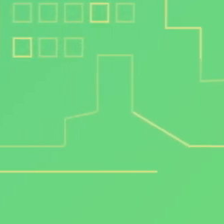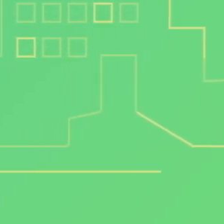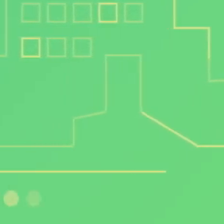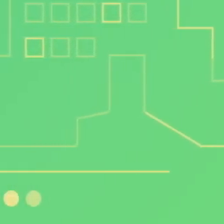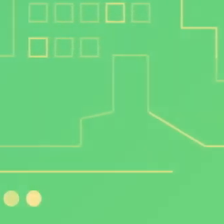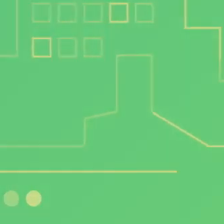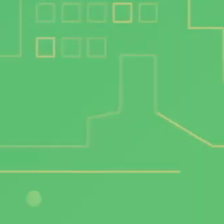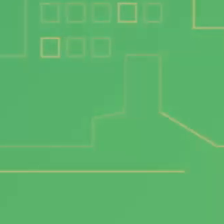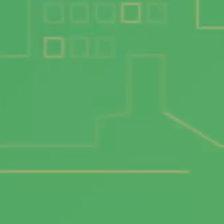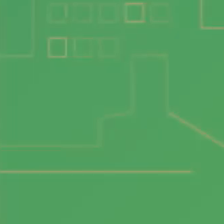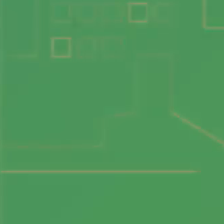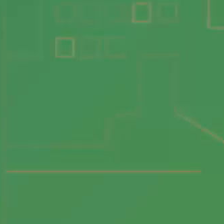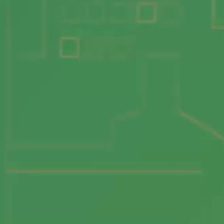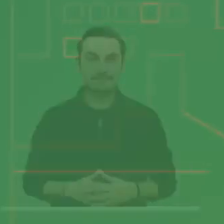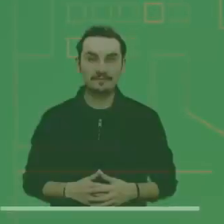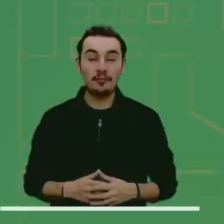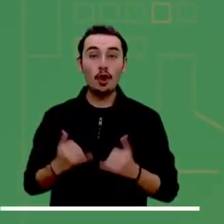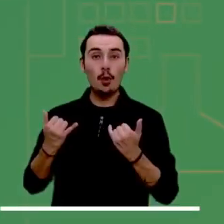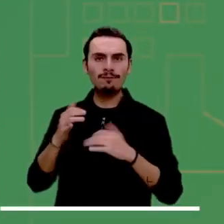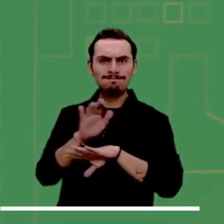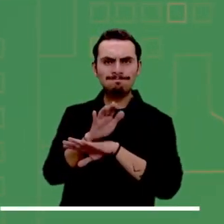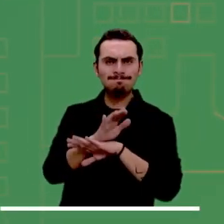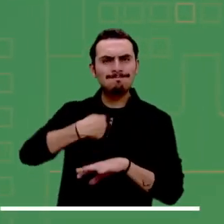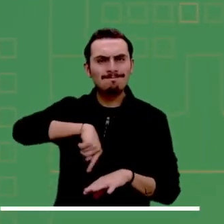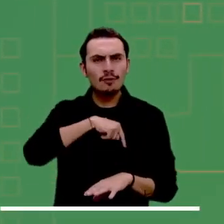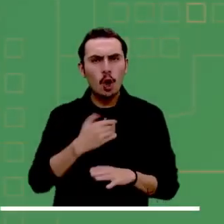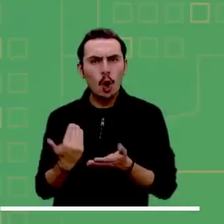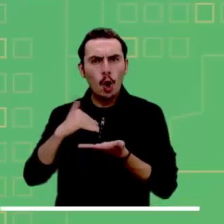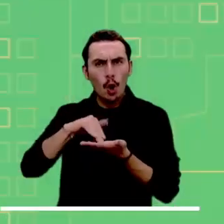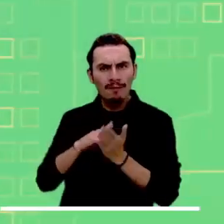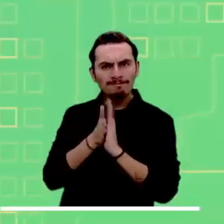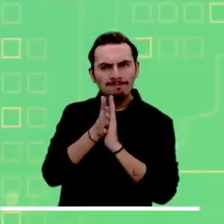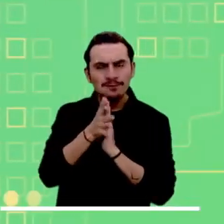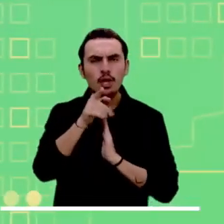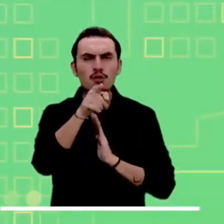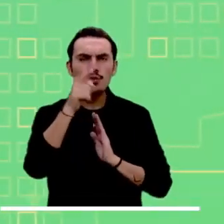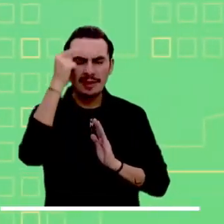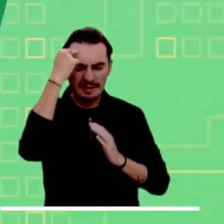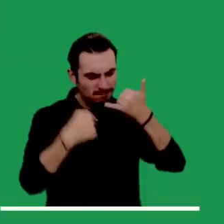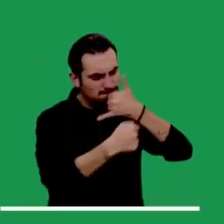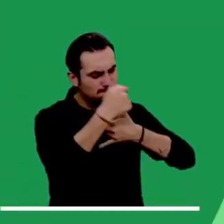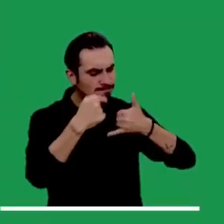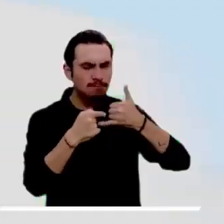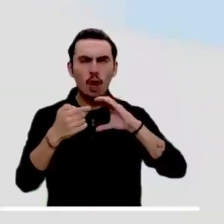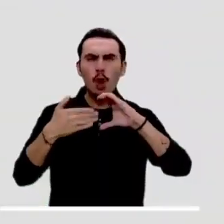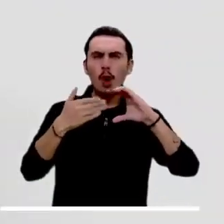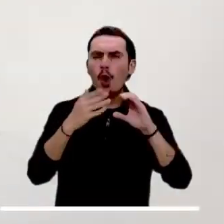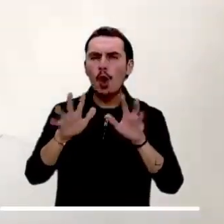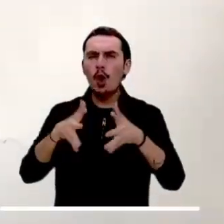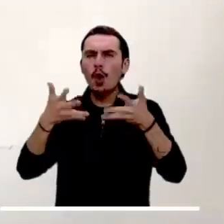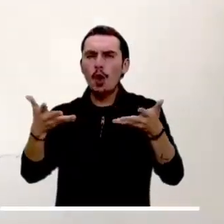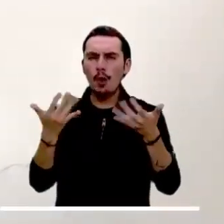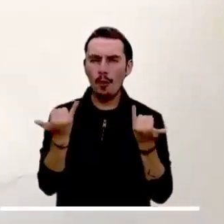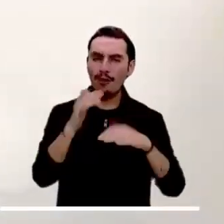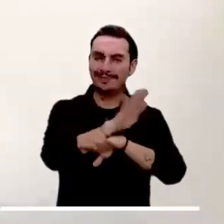Llega la tarde y nosotros regresamos para presentarles la información más reciente del pronóstico del tiempo.